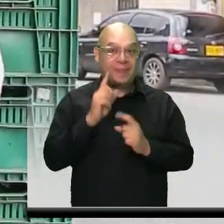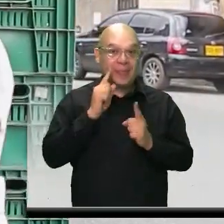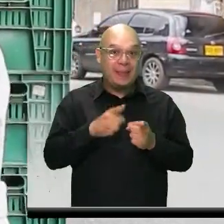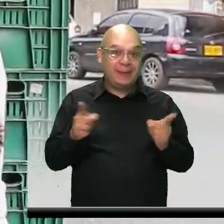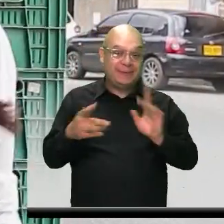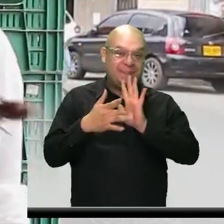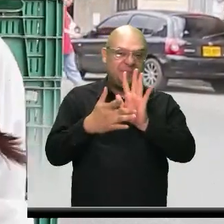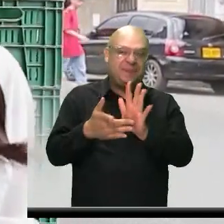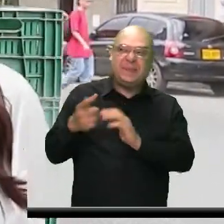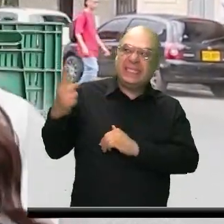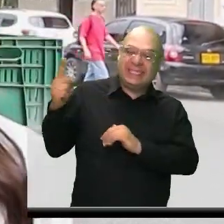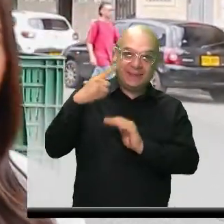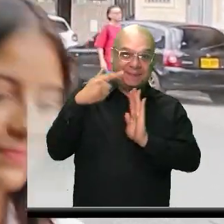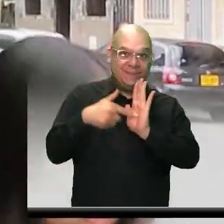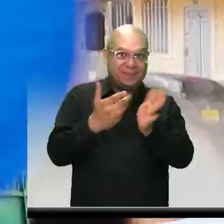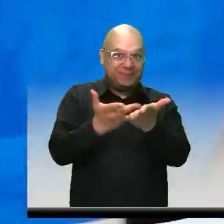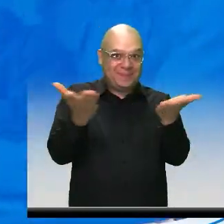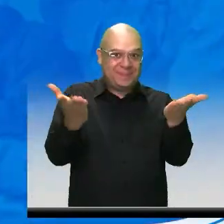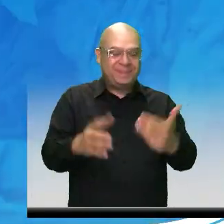qué se trata eso.